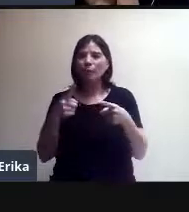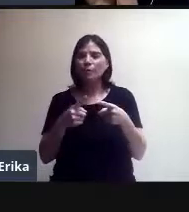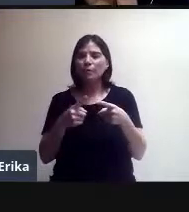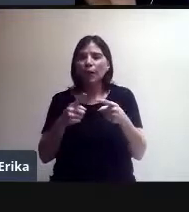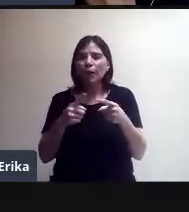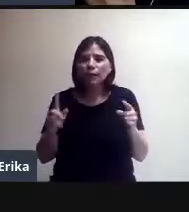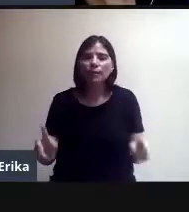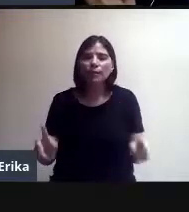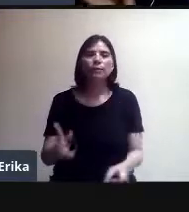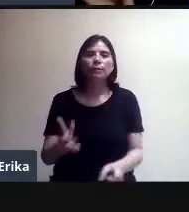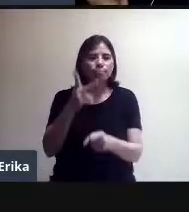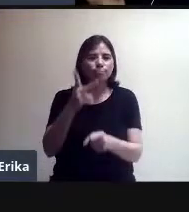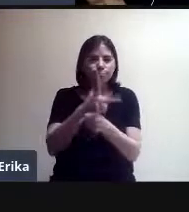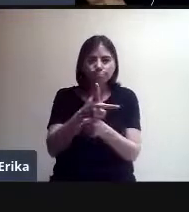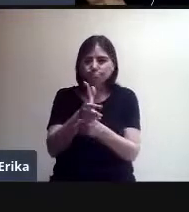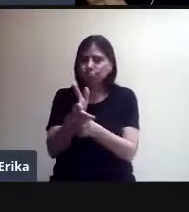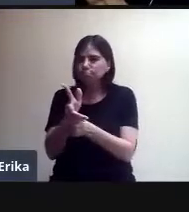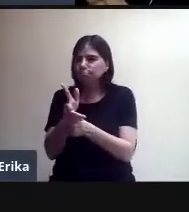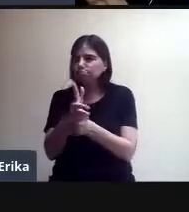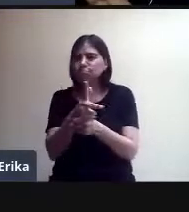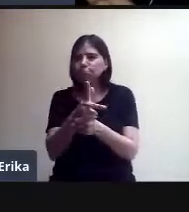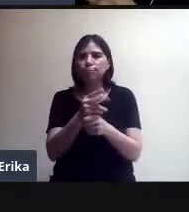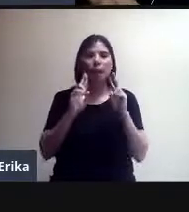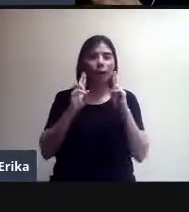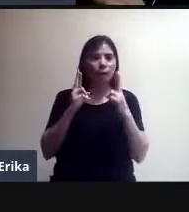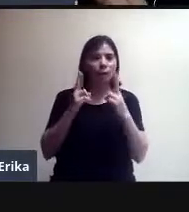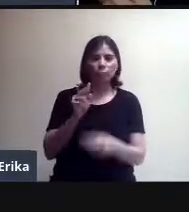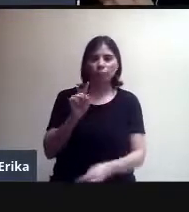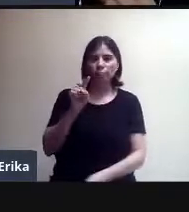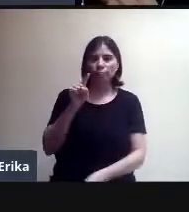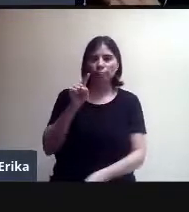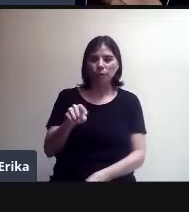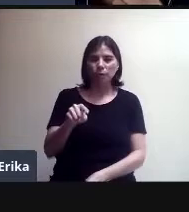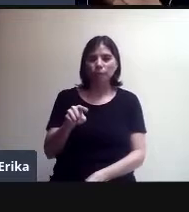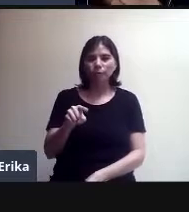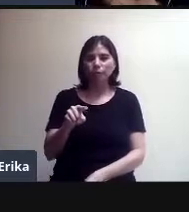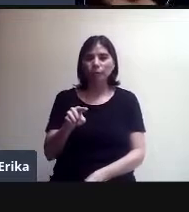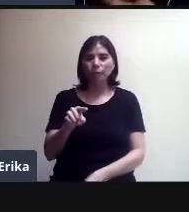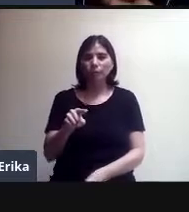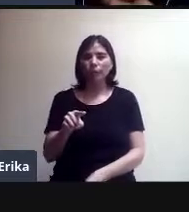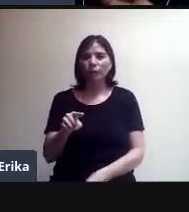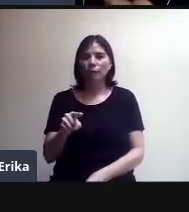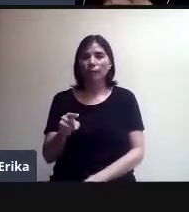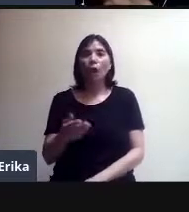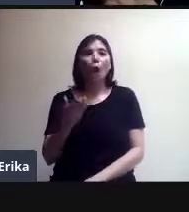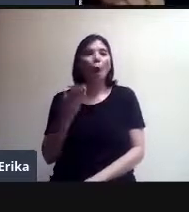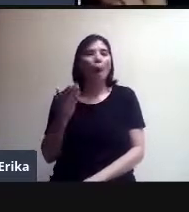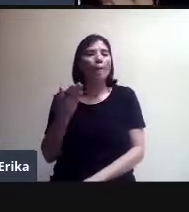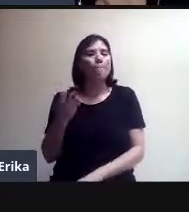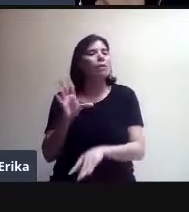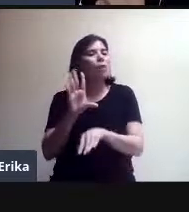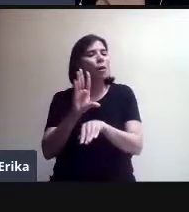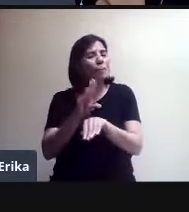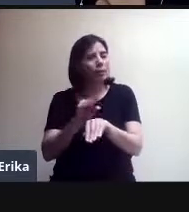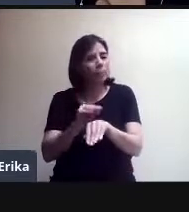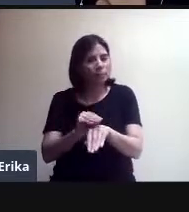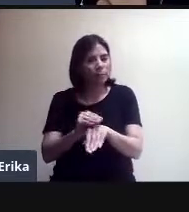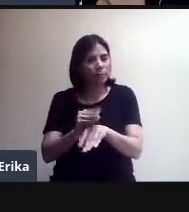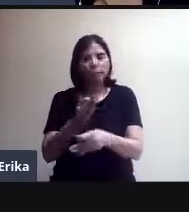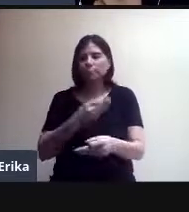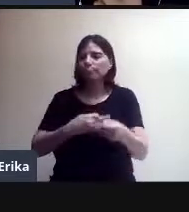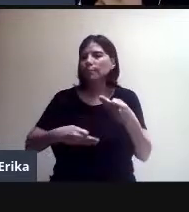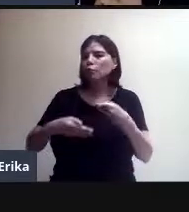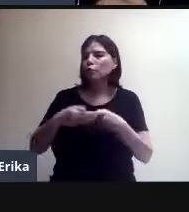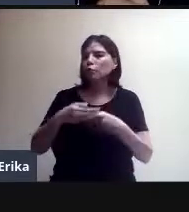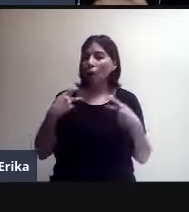Yo le doy clic en grabar la reunión y solicito el consentimiento de los participantes. Entonces, si todos los participantes